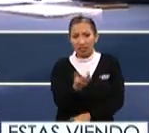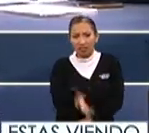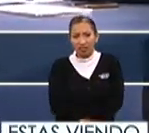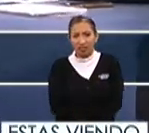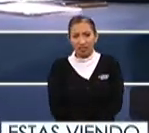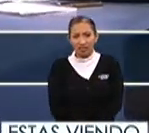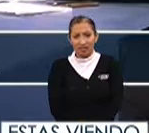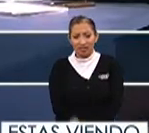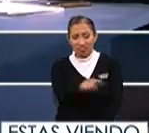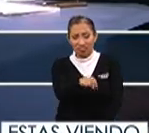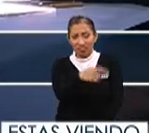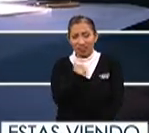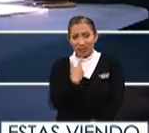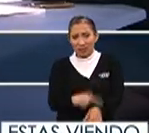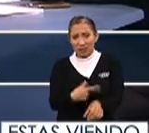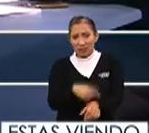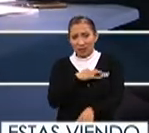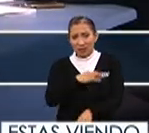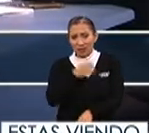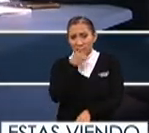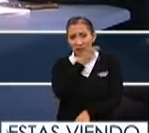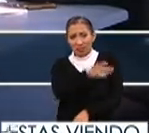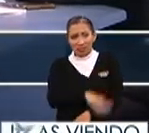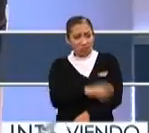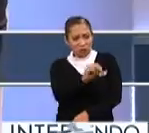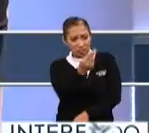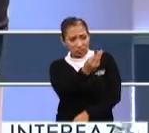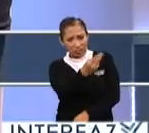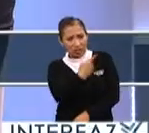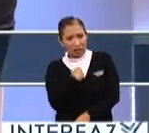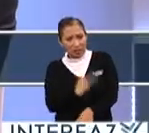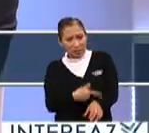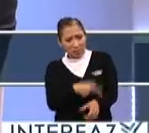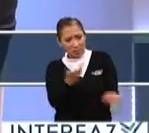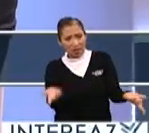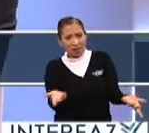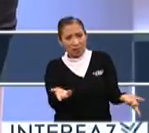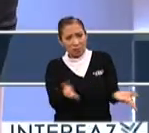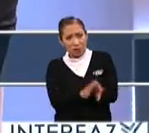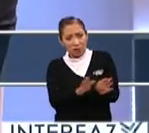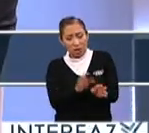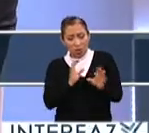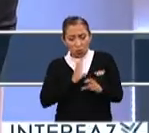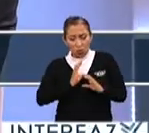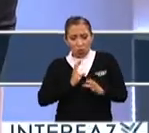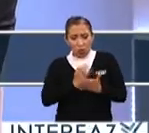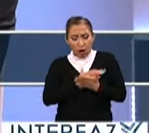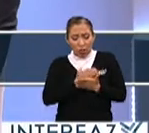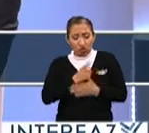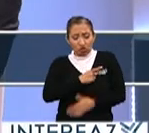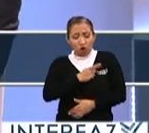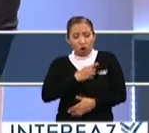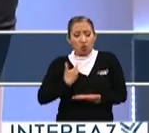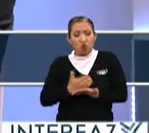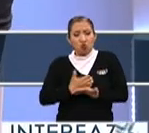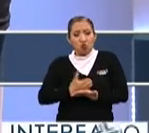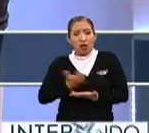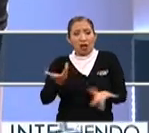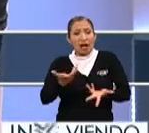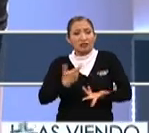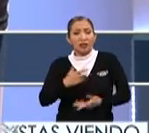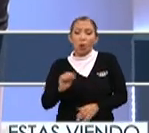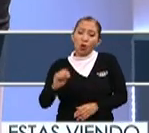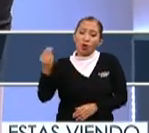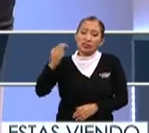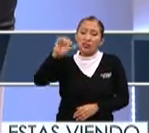según la Sociedad Americana de Enfermedades Infecciosas. Eso es un dato interesante porque a veces el cuerpo requeriría de algún otro